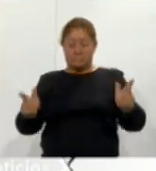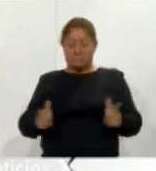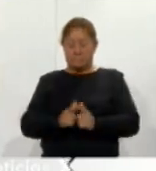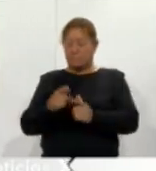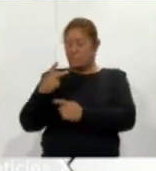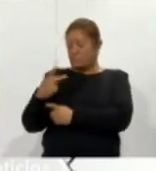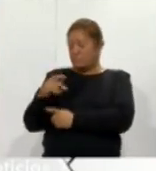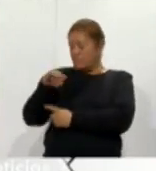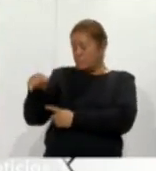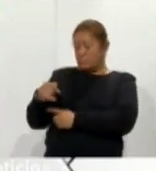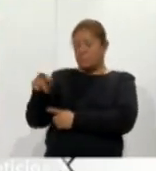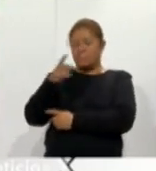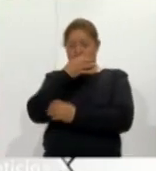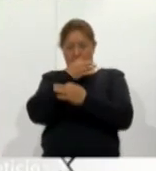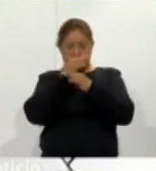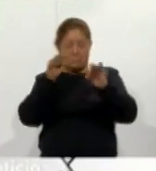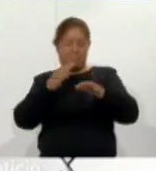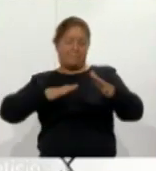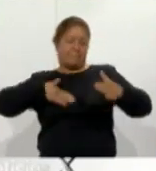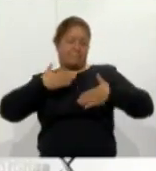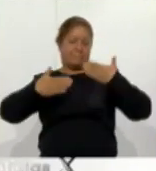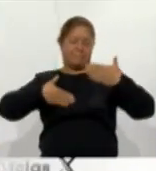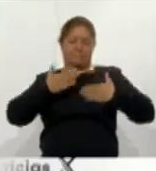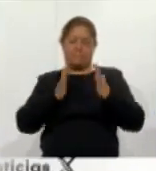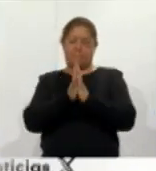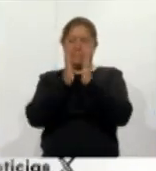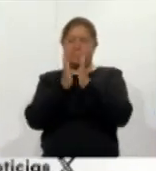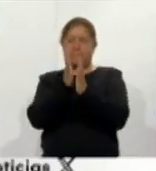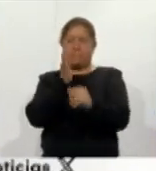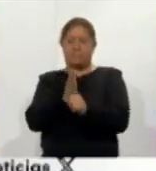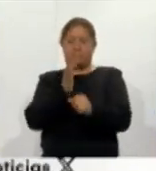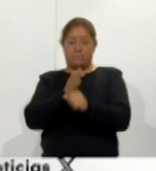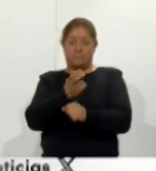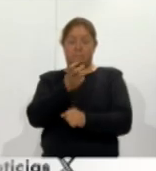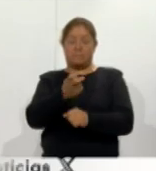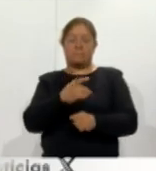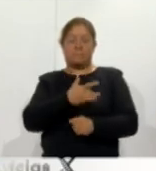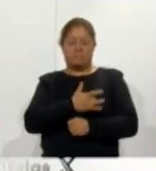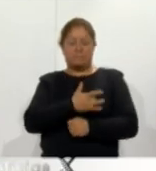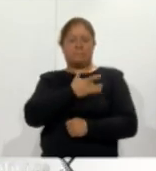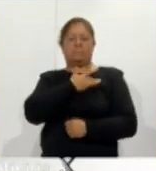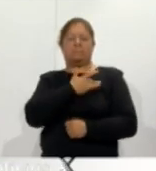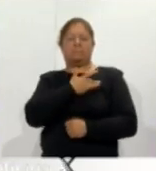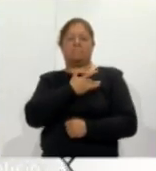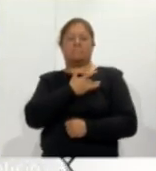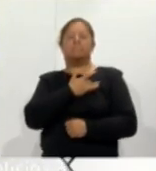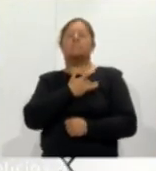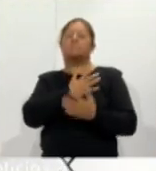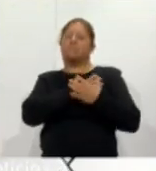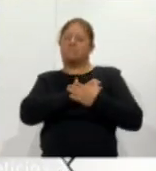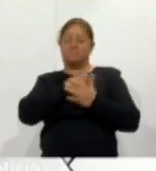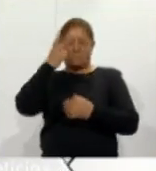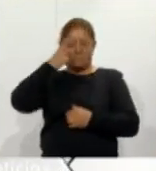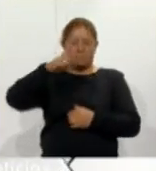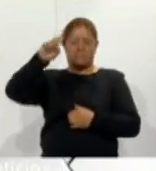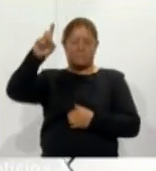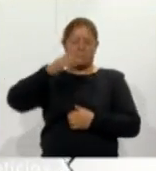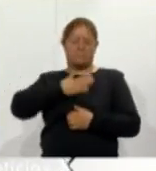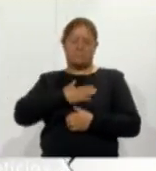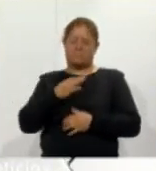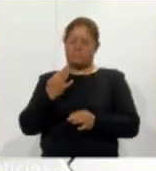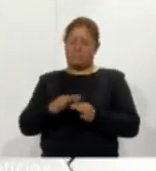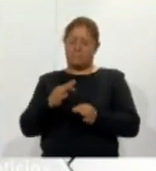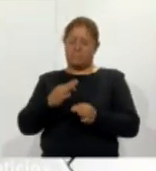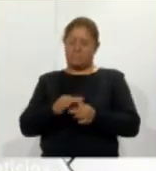juvenil manifestaron su alegría por participar en esta representación ya que se sienten cobijados por el amor de Dios al cumplir